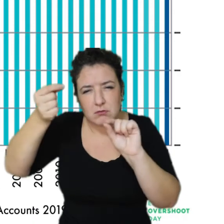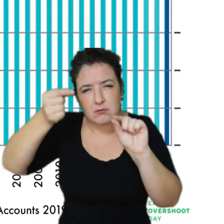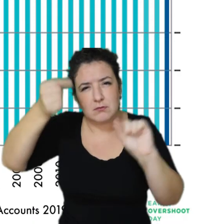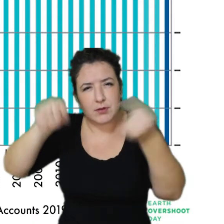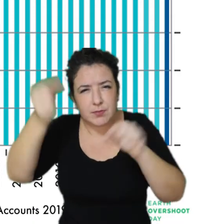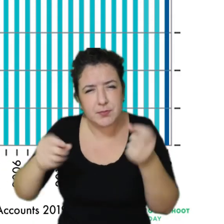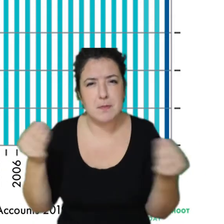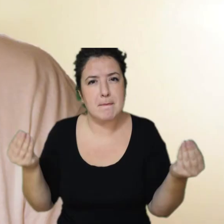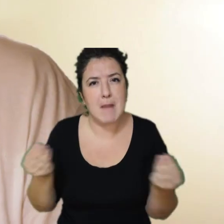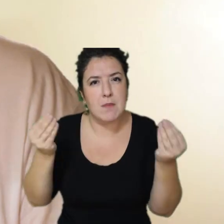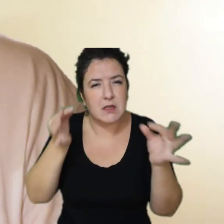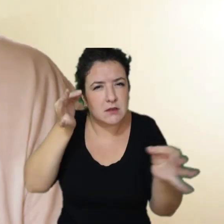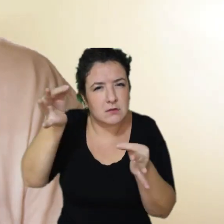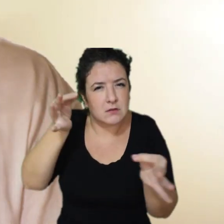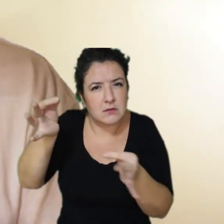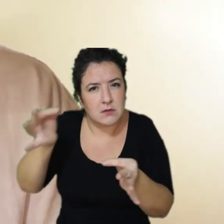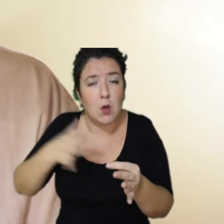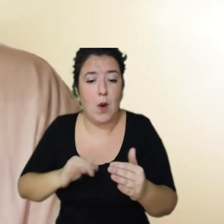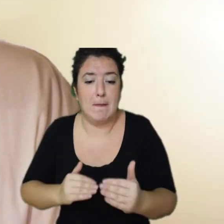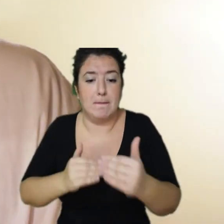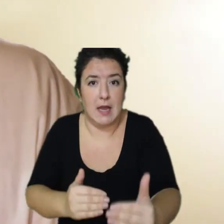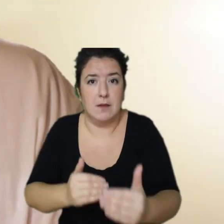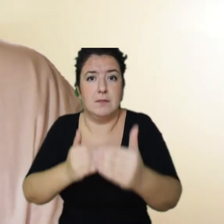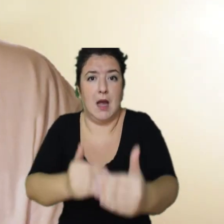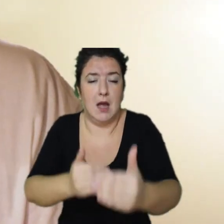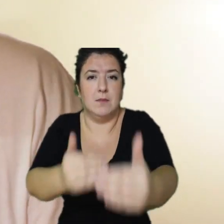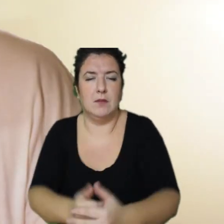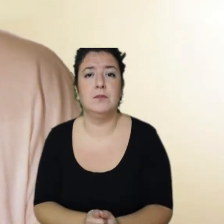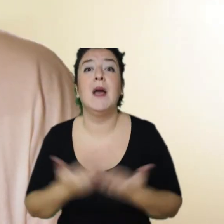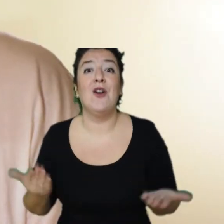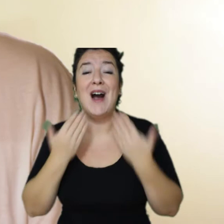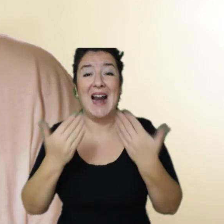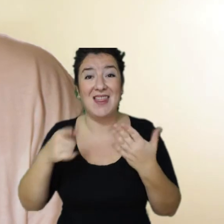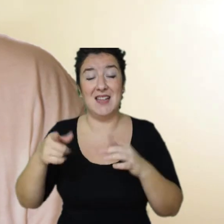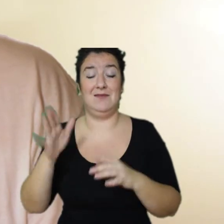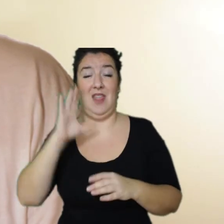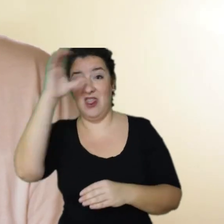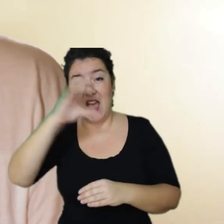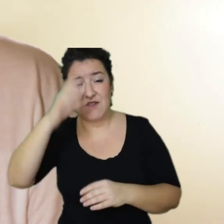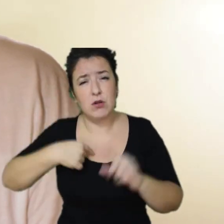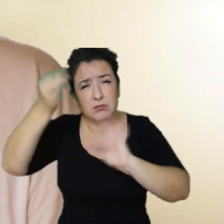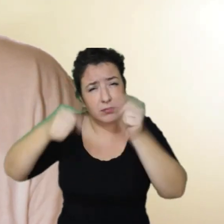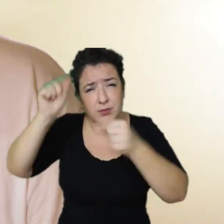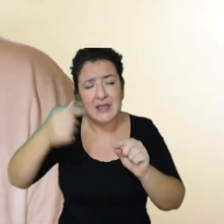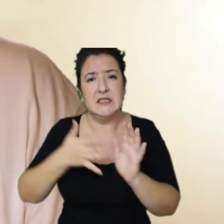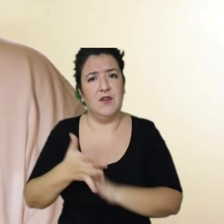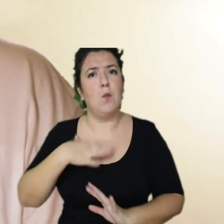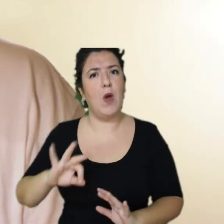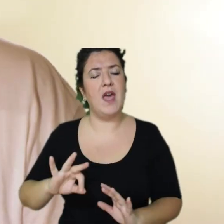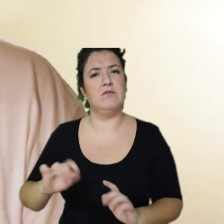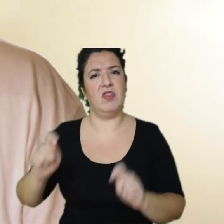o se atrase varias semanas. Aún así, este cálculo nos da una idea de por dónde vamos y de que se pueden mejorar las cosas si nos esforzamos.